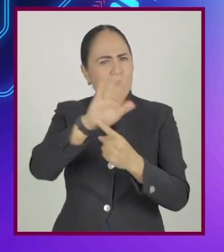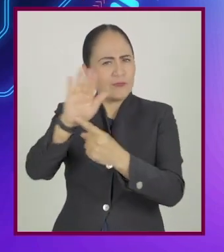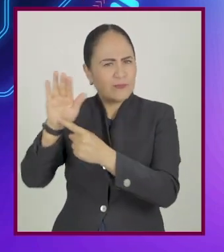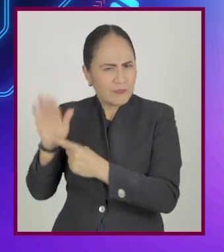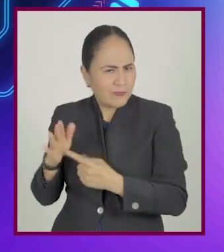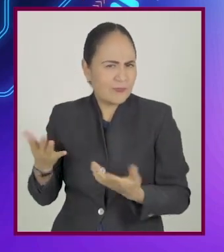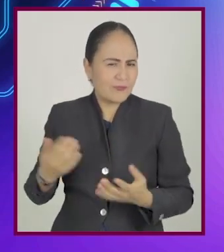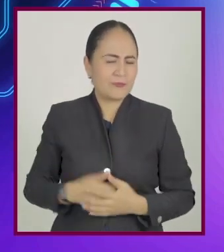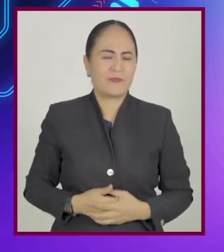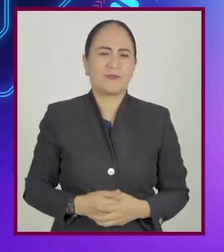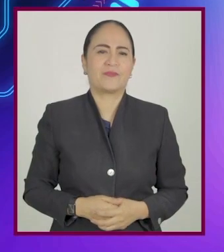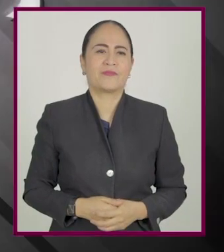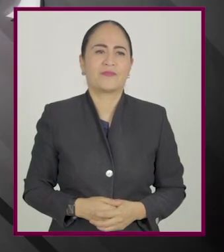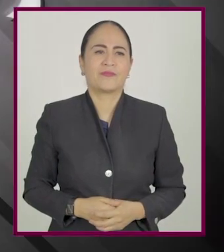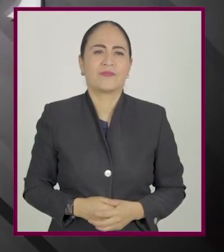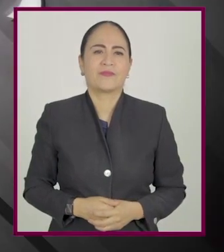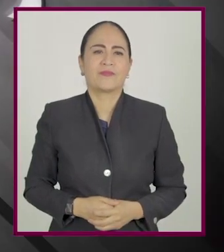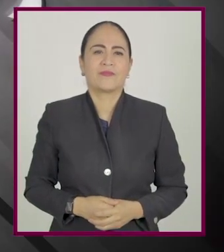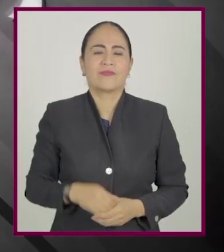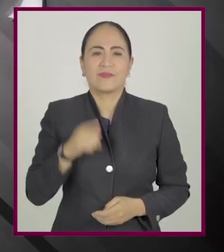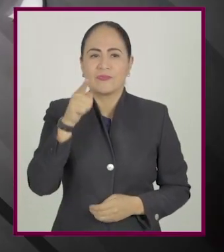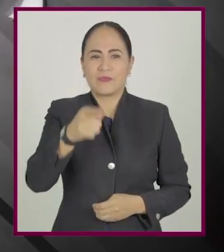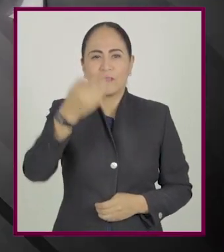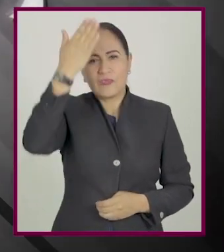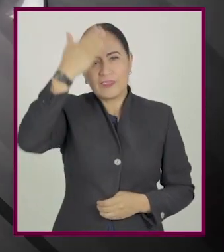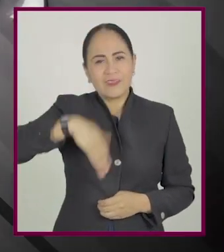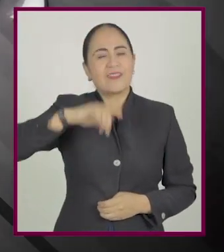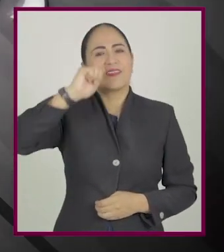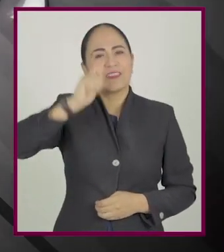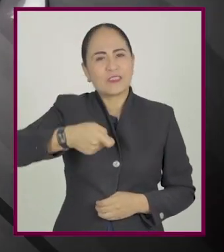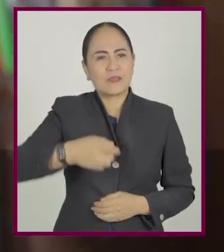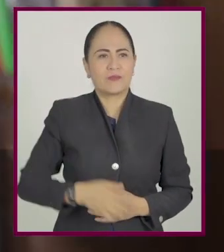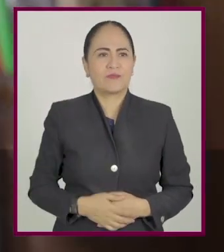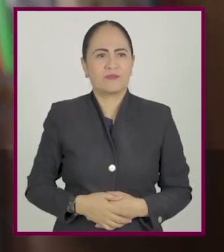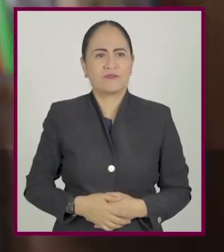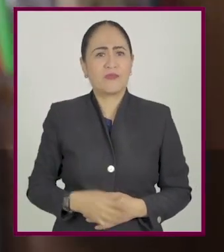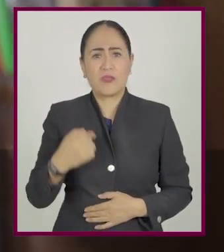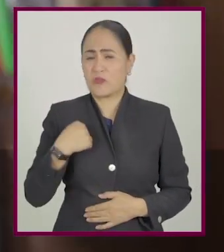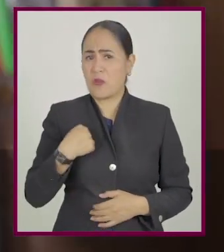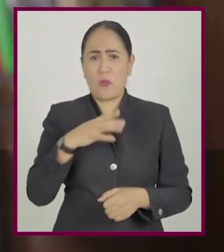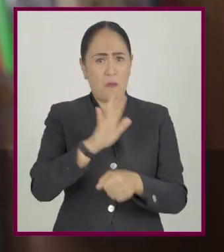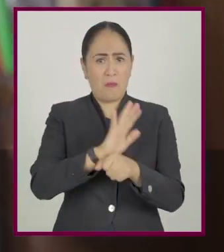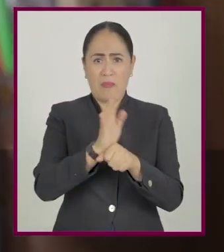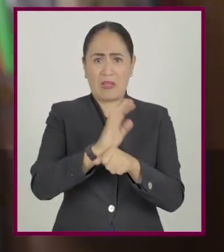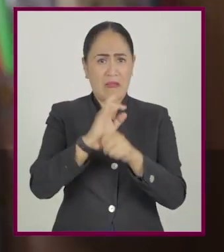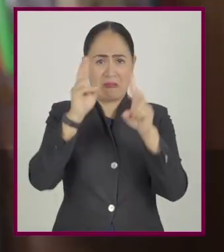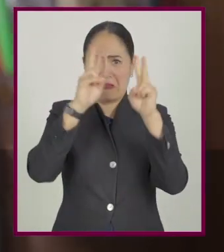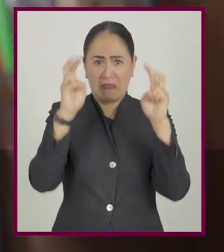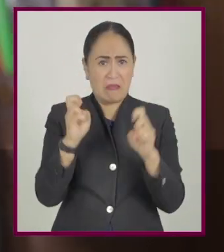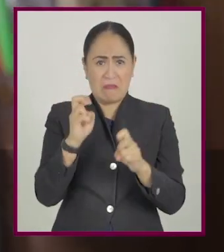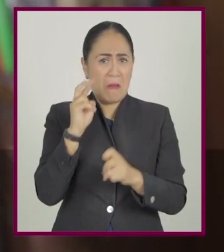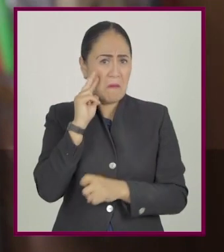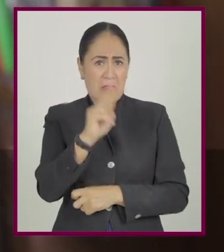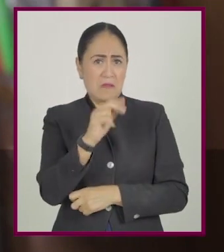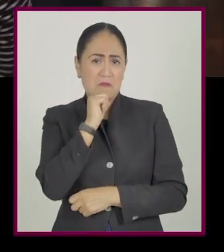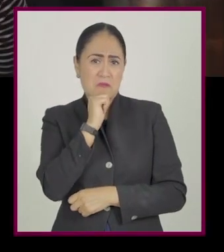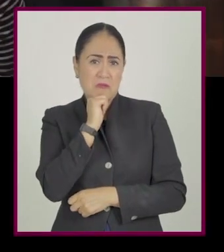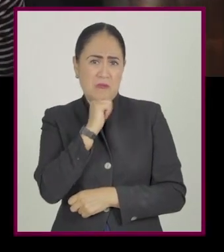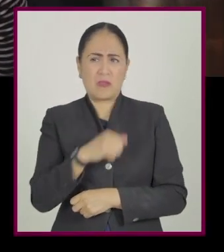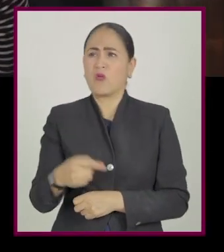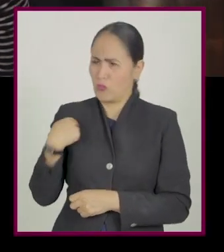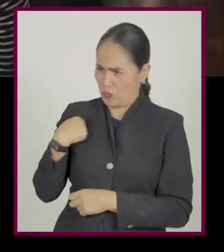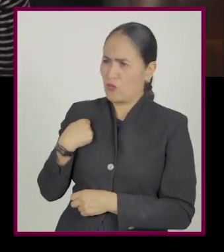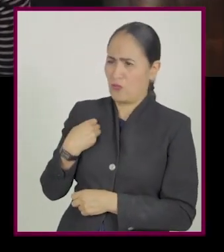compartas tus hallazgos. ¿Sabías que no he visto la película que menciona la cápsula?